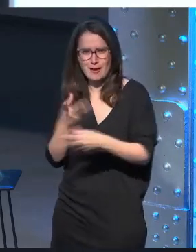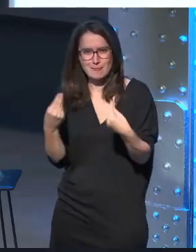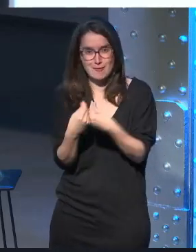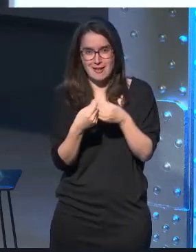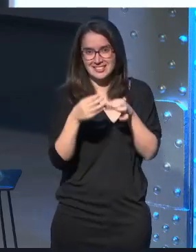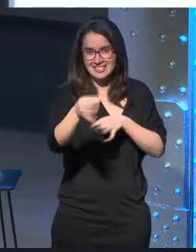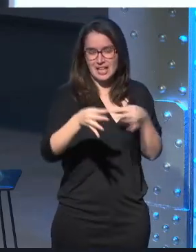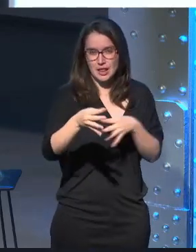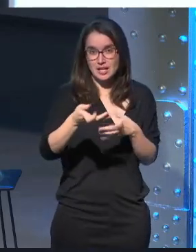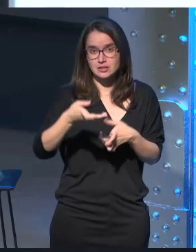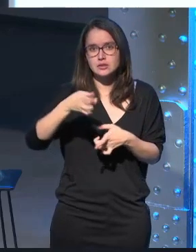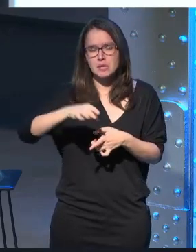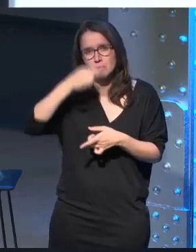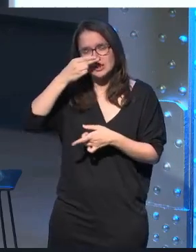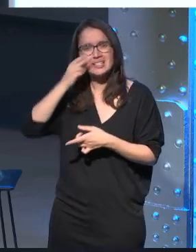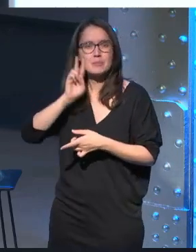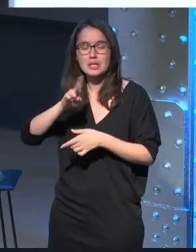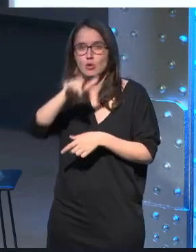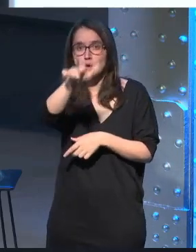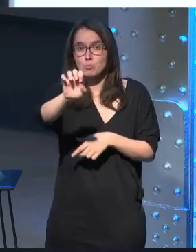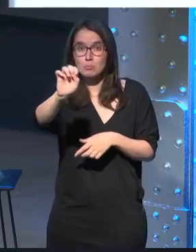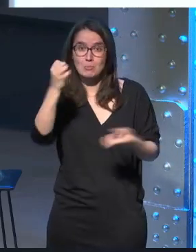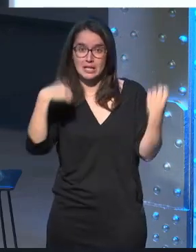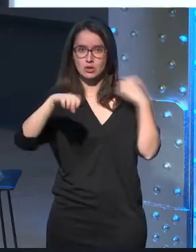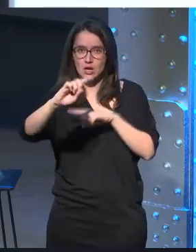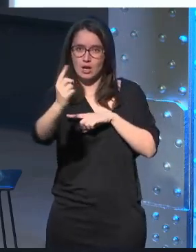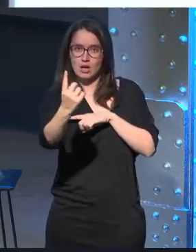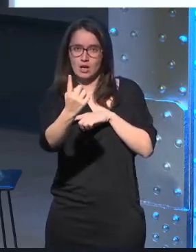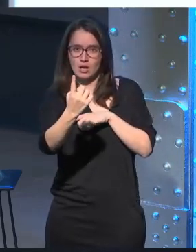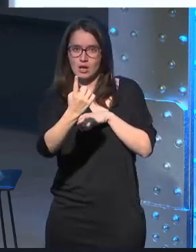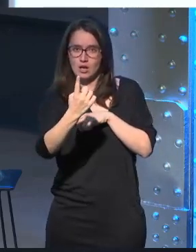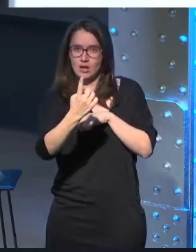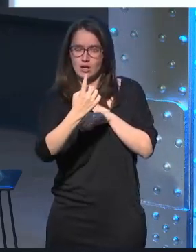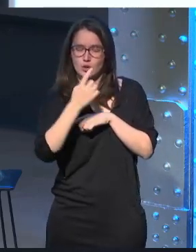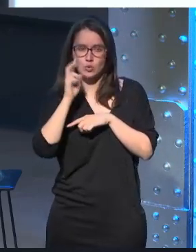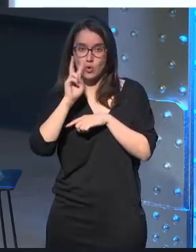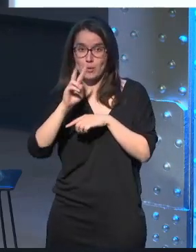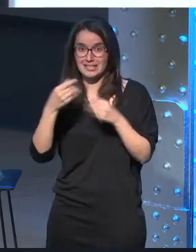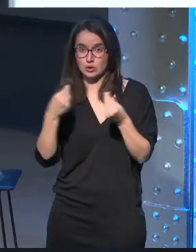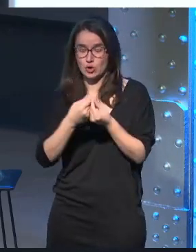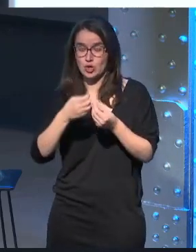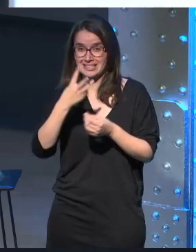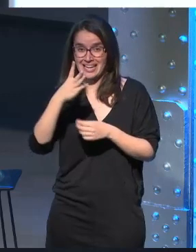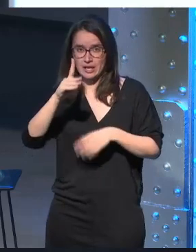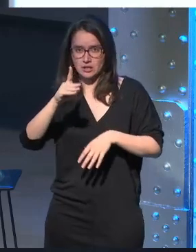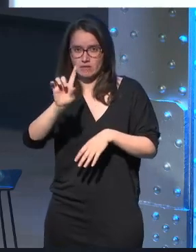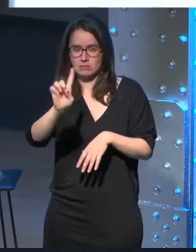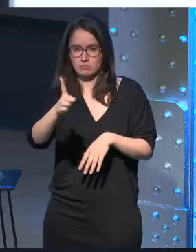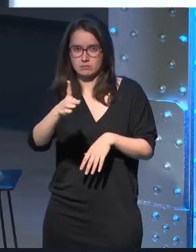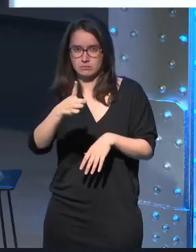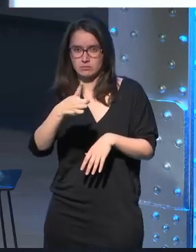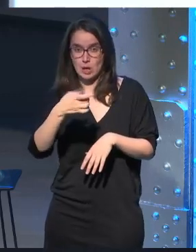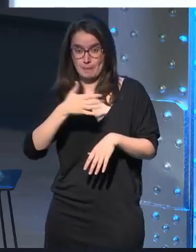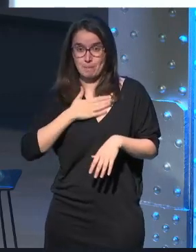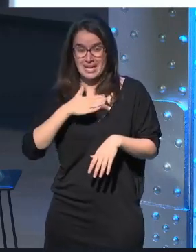proxémicas es muy interesante ver cómo un personaje se acerca y tú la estás viendo en esteroscópico con volumen en 3D y ves que se te mete